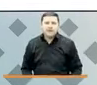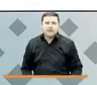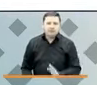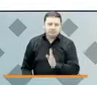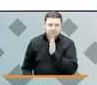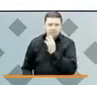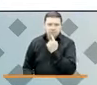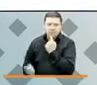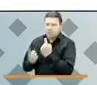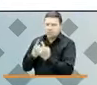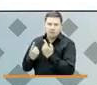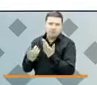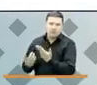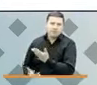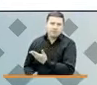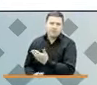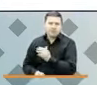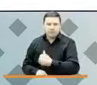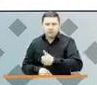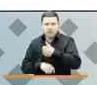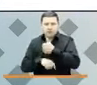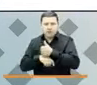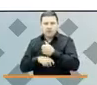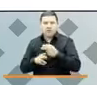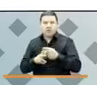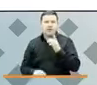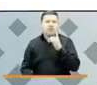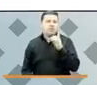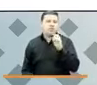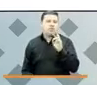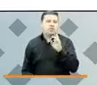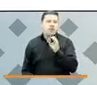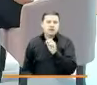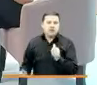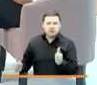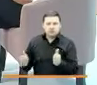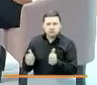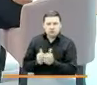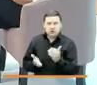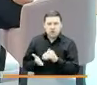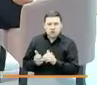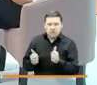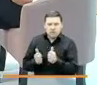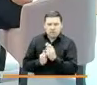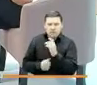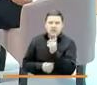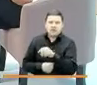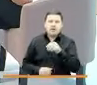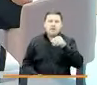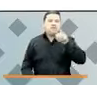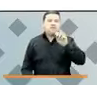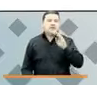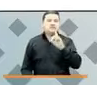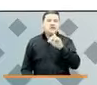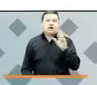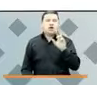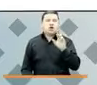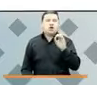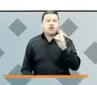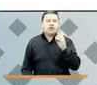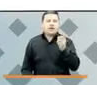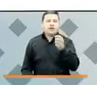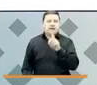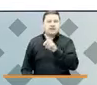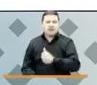conversatorio. Aquí tenemos al director Darío Acevedo, que nos acompaña nuevamente, pero también tenemos a Marcela Rodríguez. Ella es